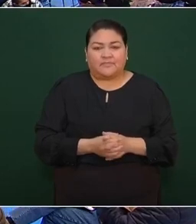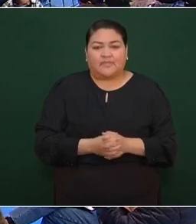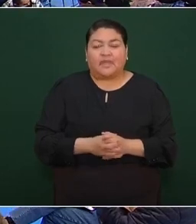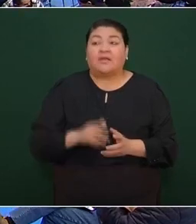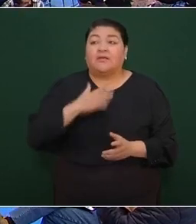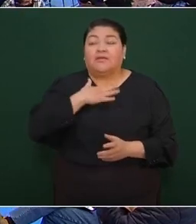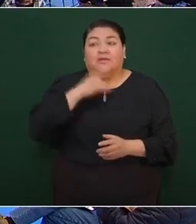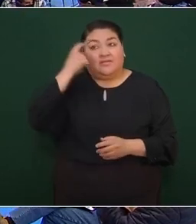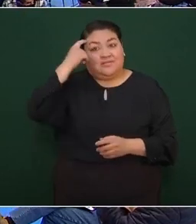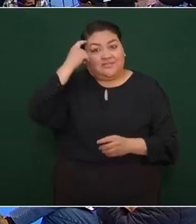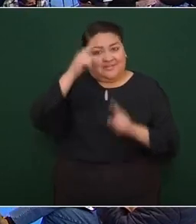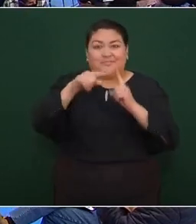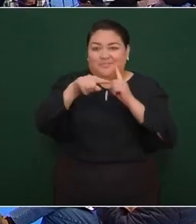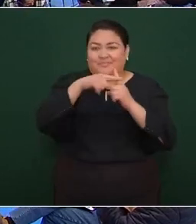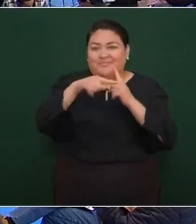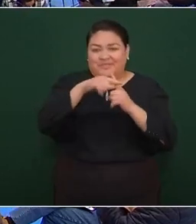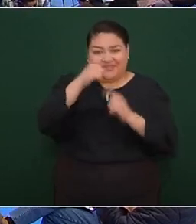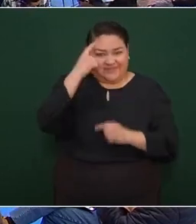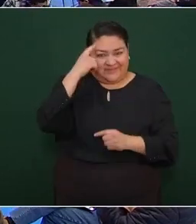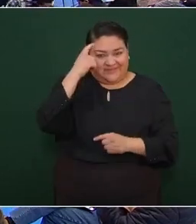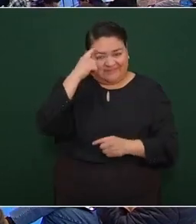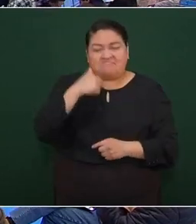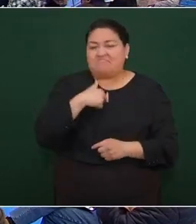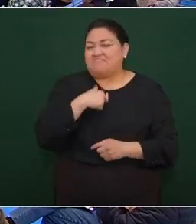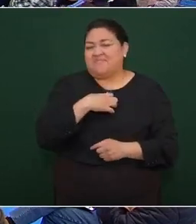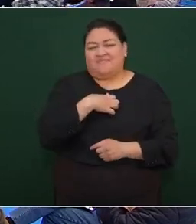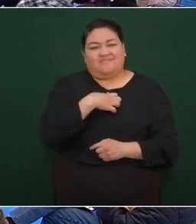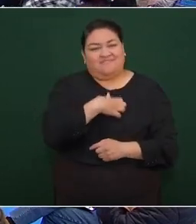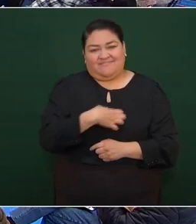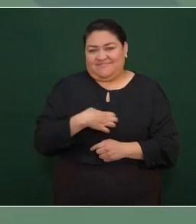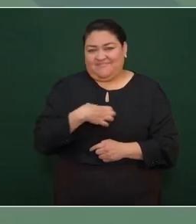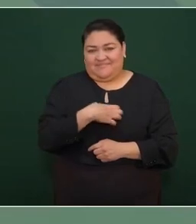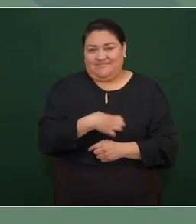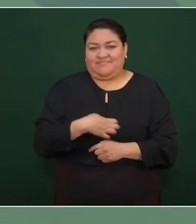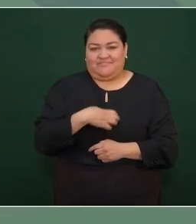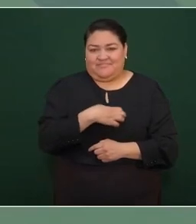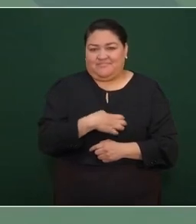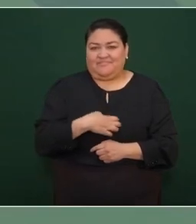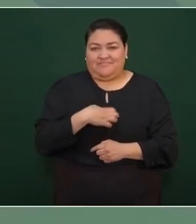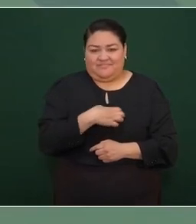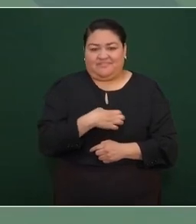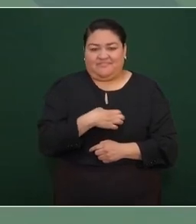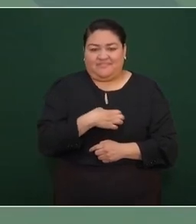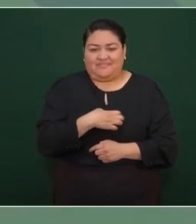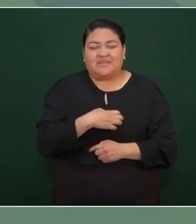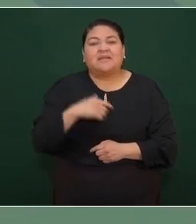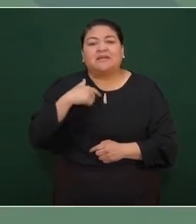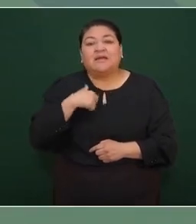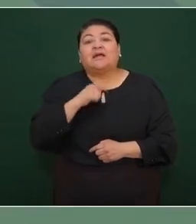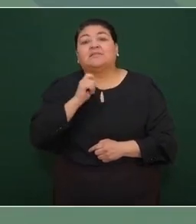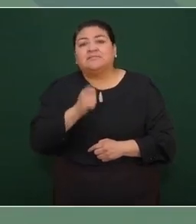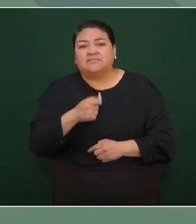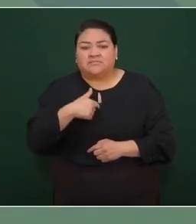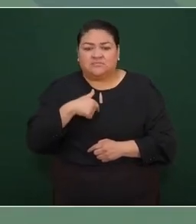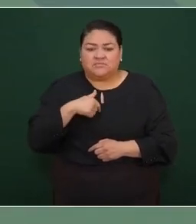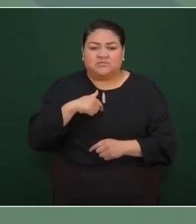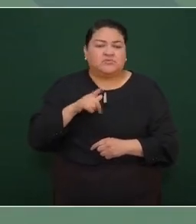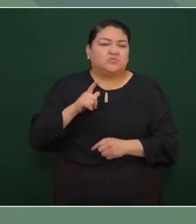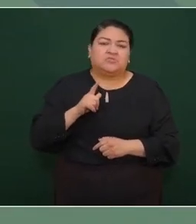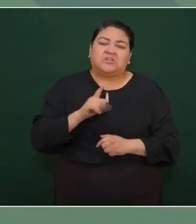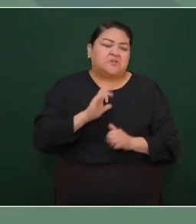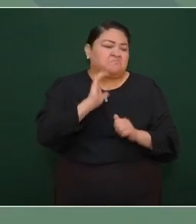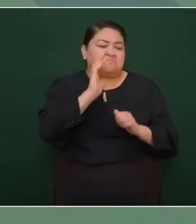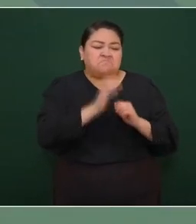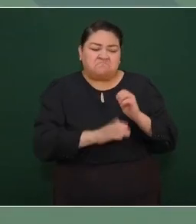optimista muy contento porque estoy cerrando un ciclo